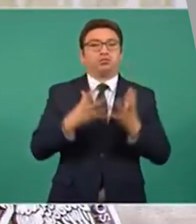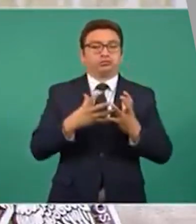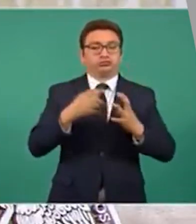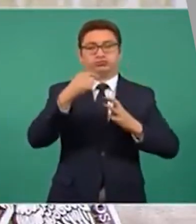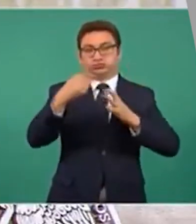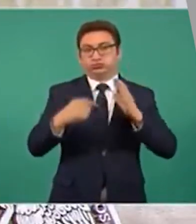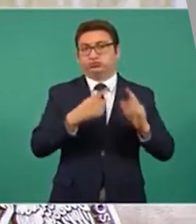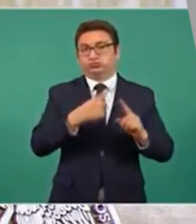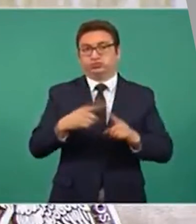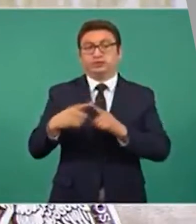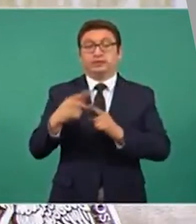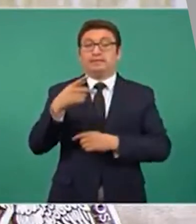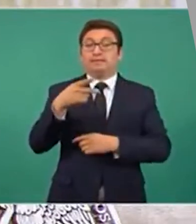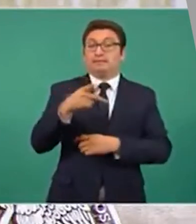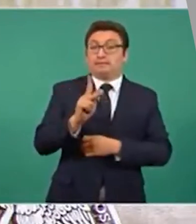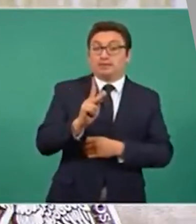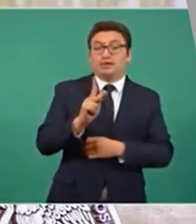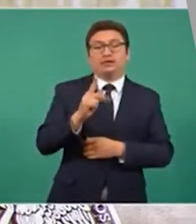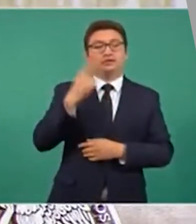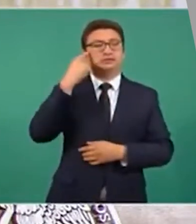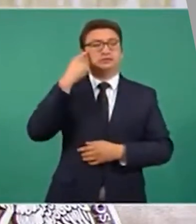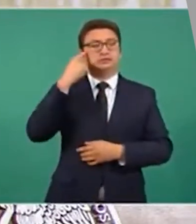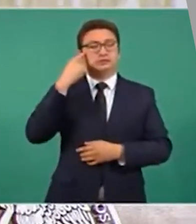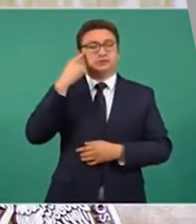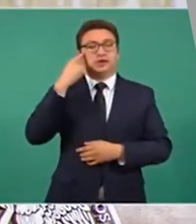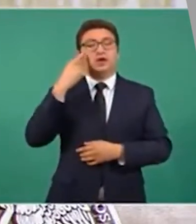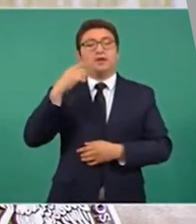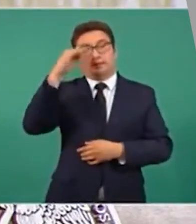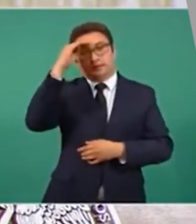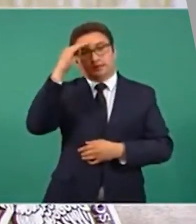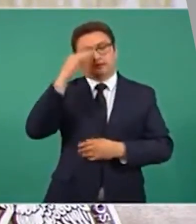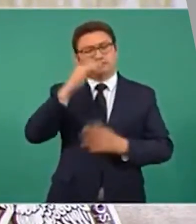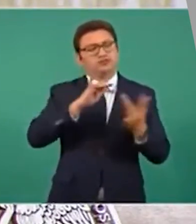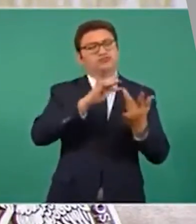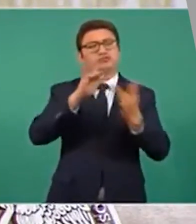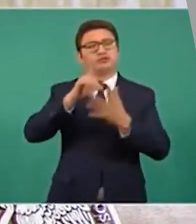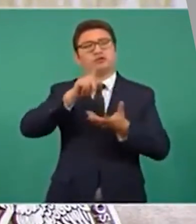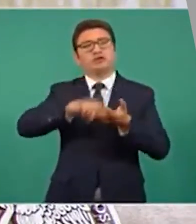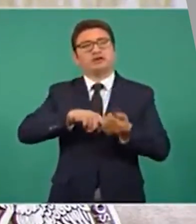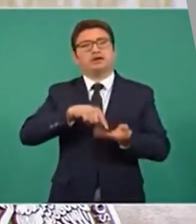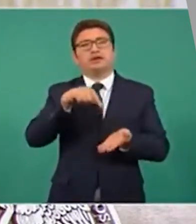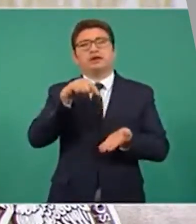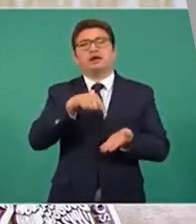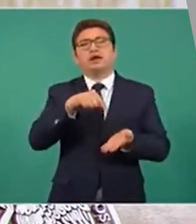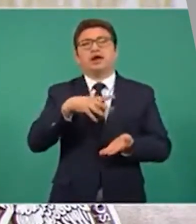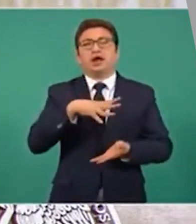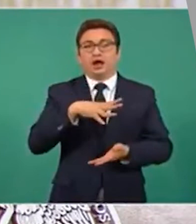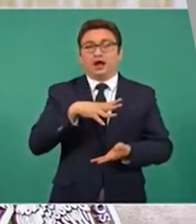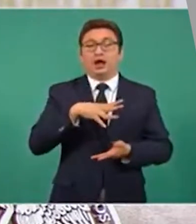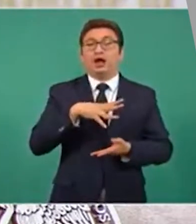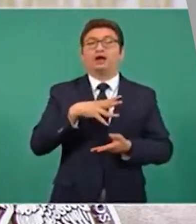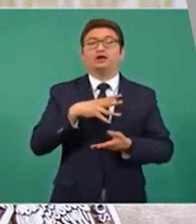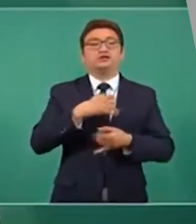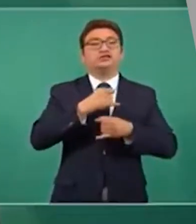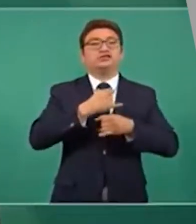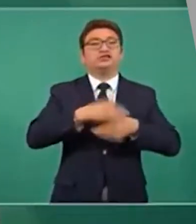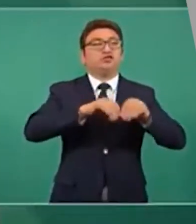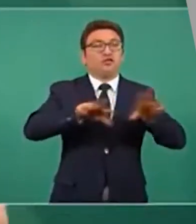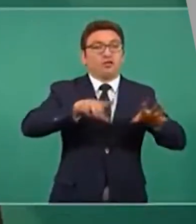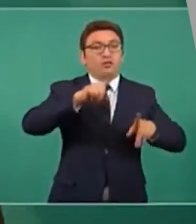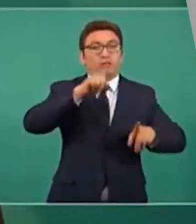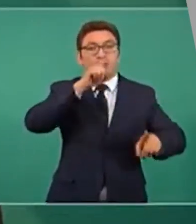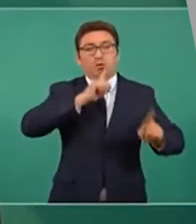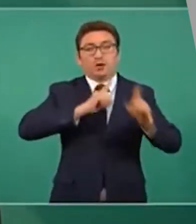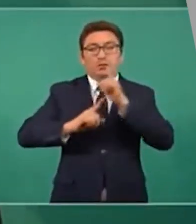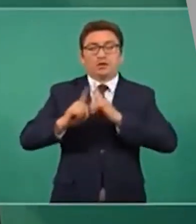embargo, no se puede pasar por alto que en ellas también circulan profusamente mentiras,